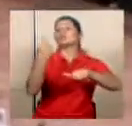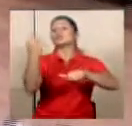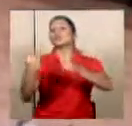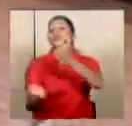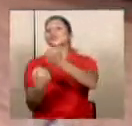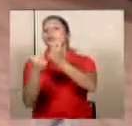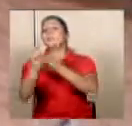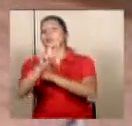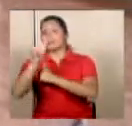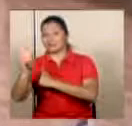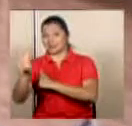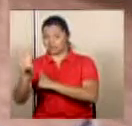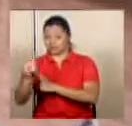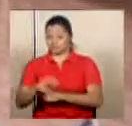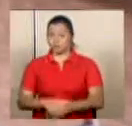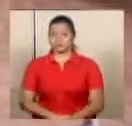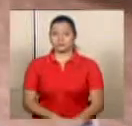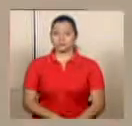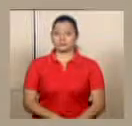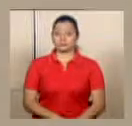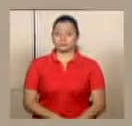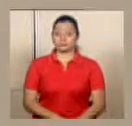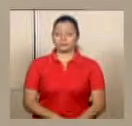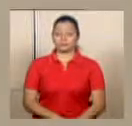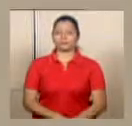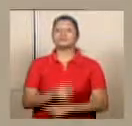acogido por 22 de los 48 presentes.